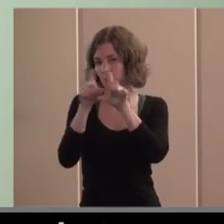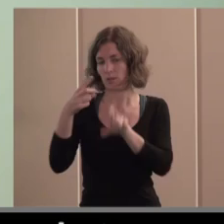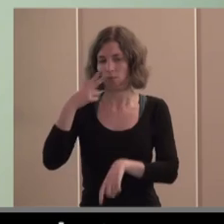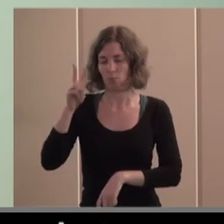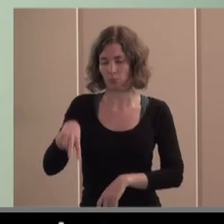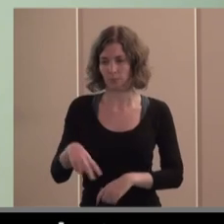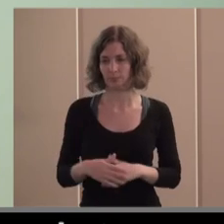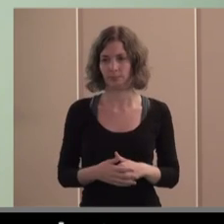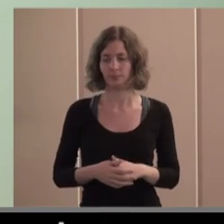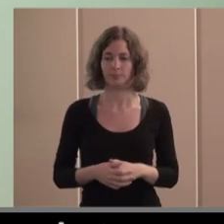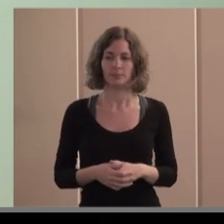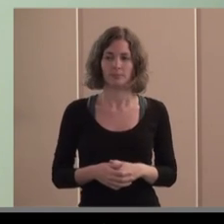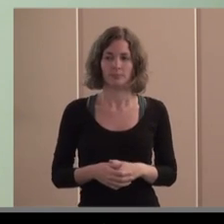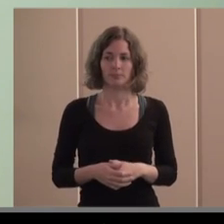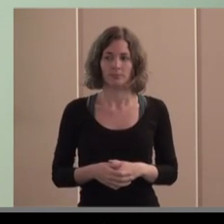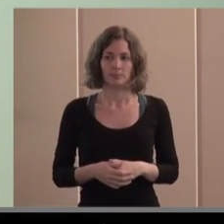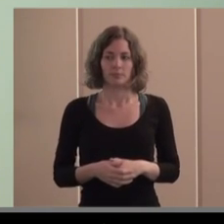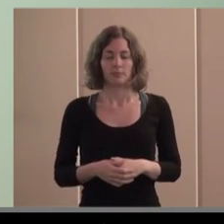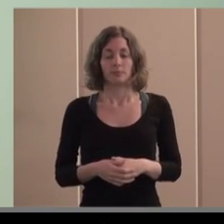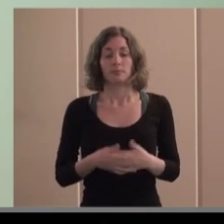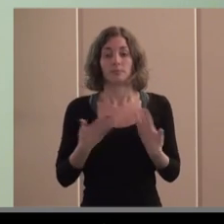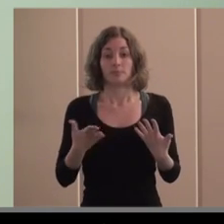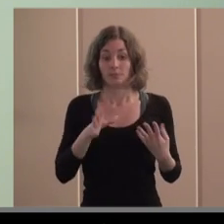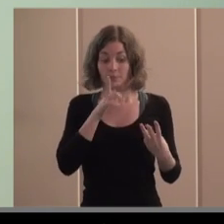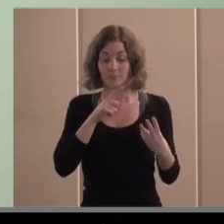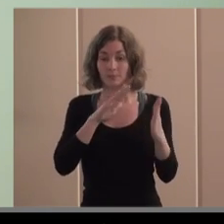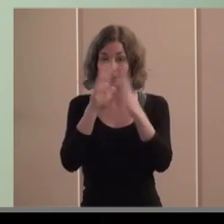pues pasamos entonces a la tercera parte